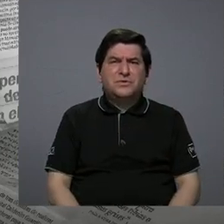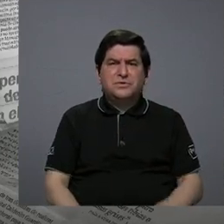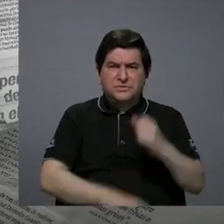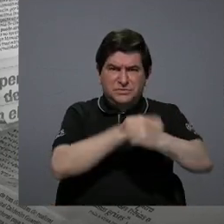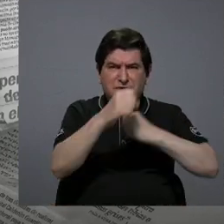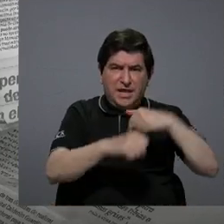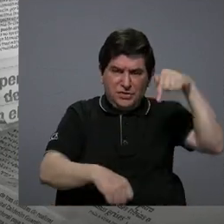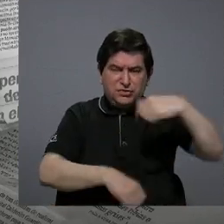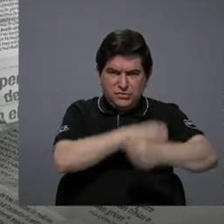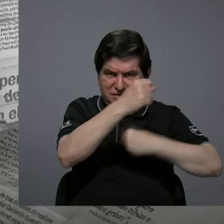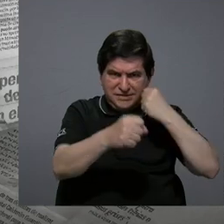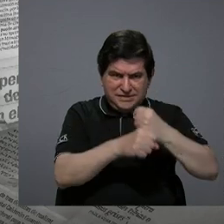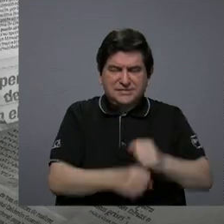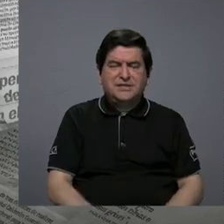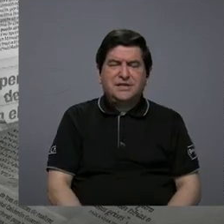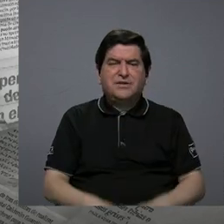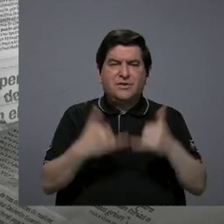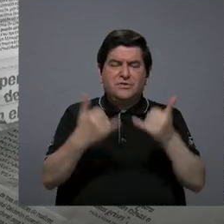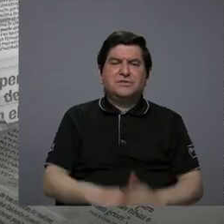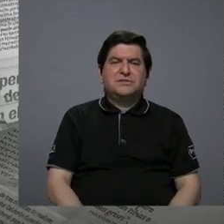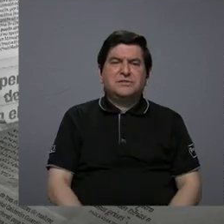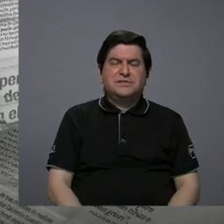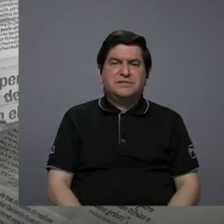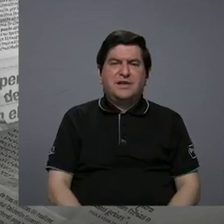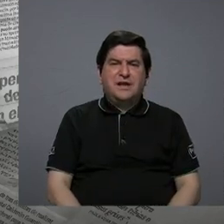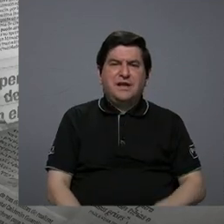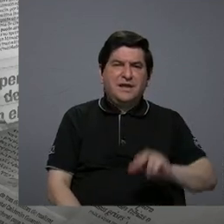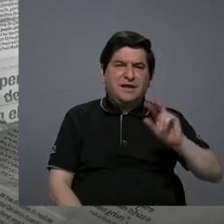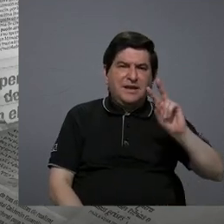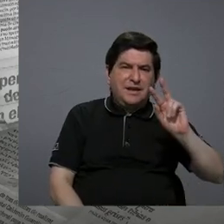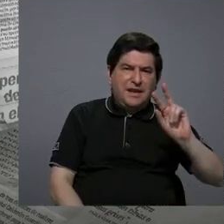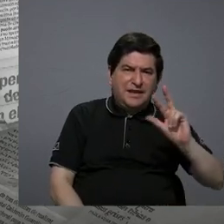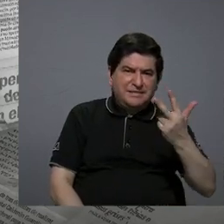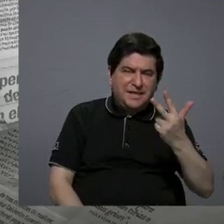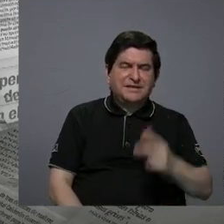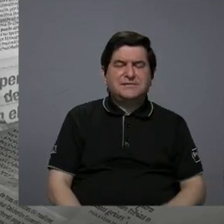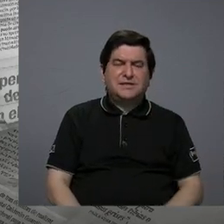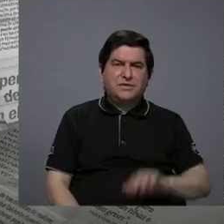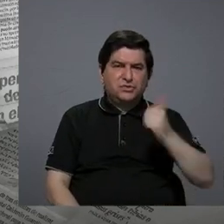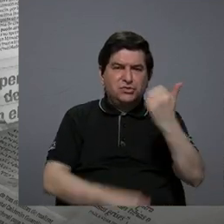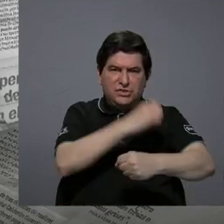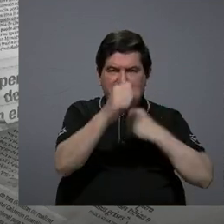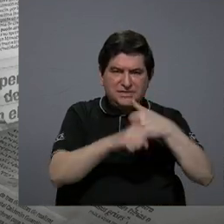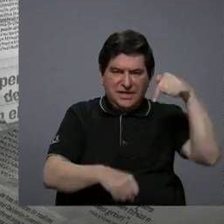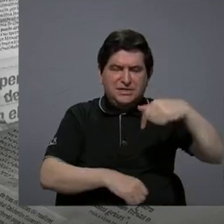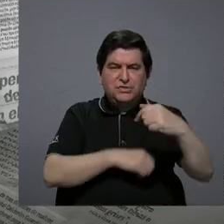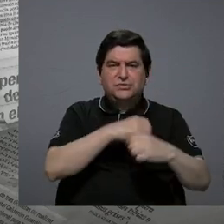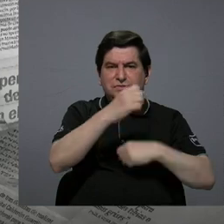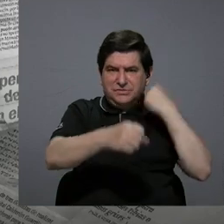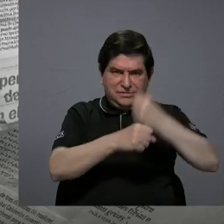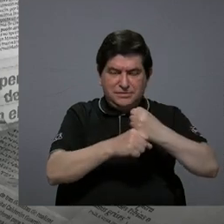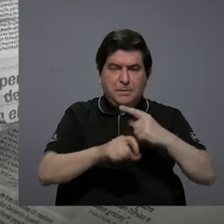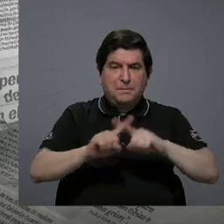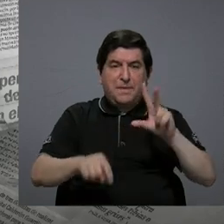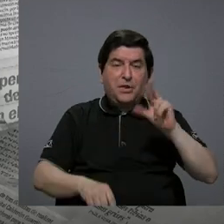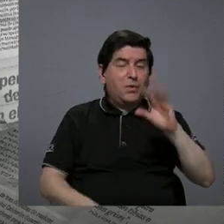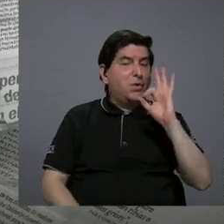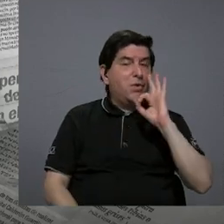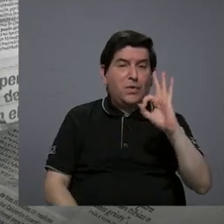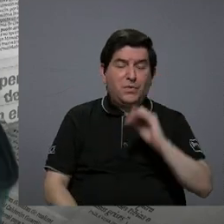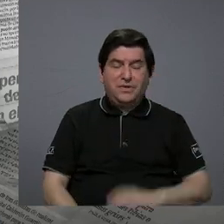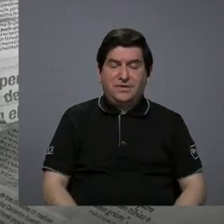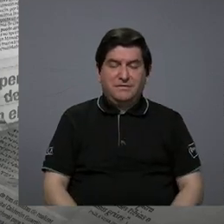pero la tercera década más bien del siglo no nos hace bien,